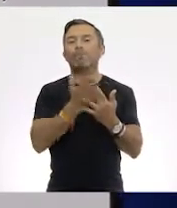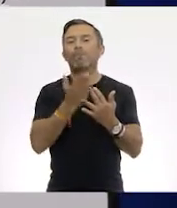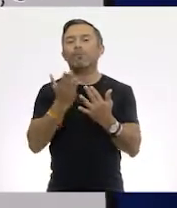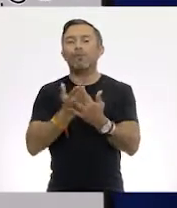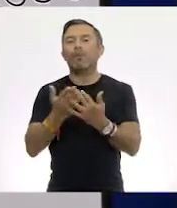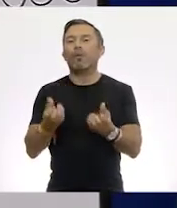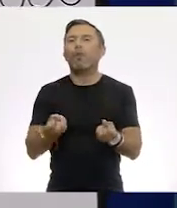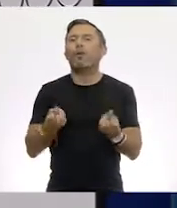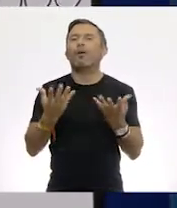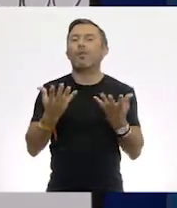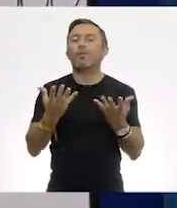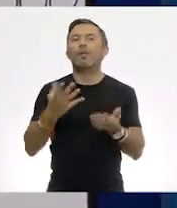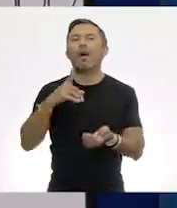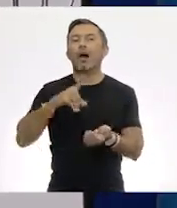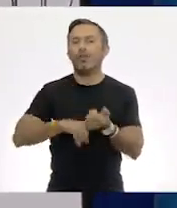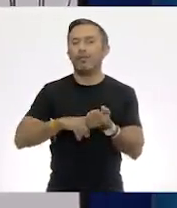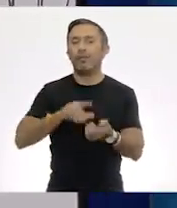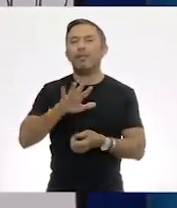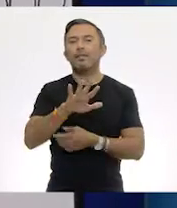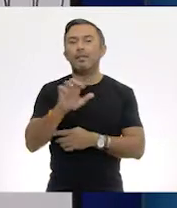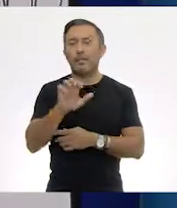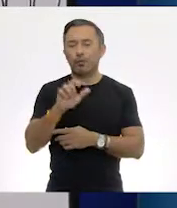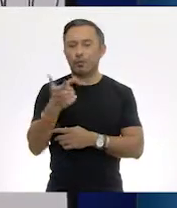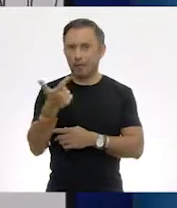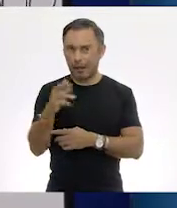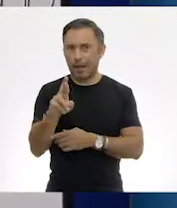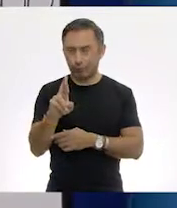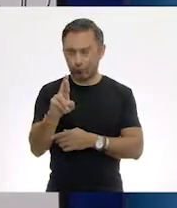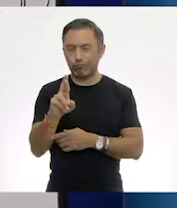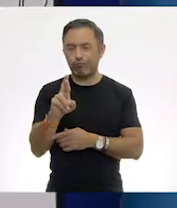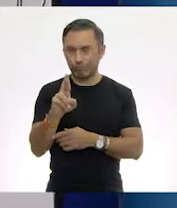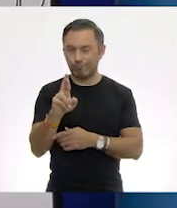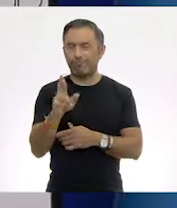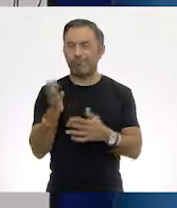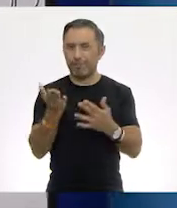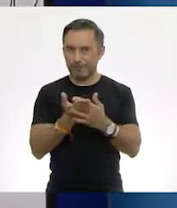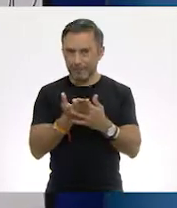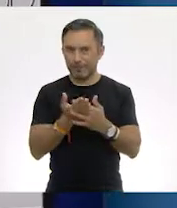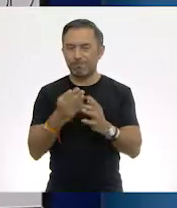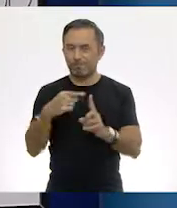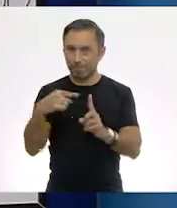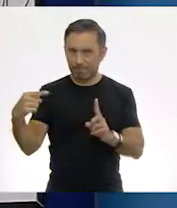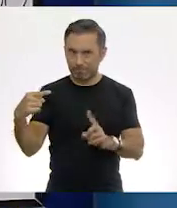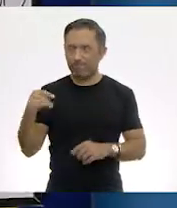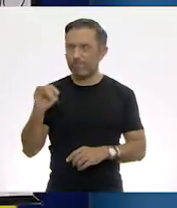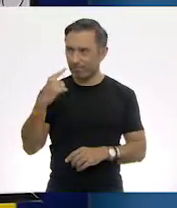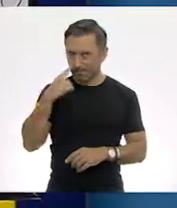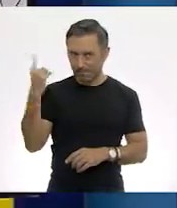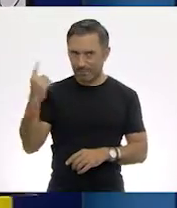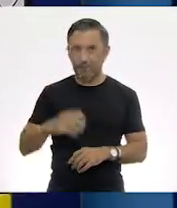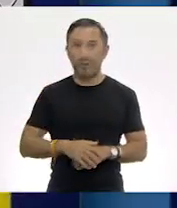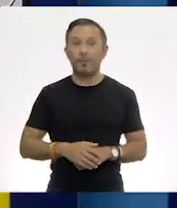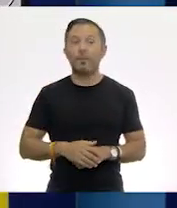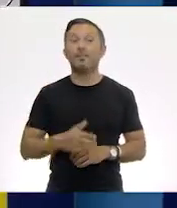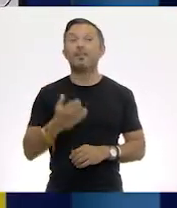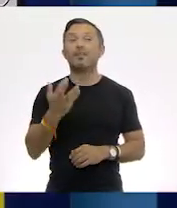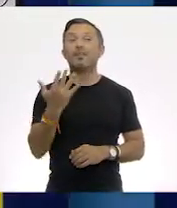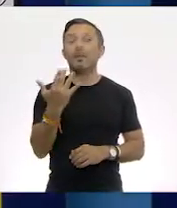Entre 500 gramos. Sí, entre 500. Entonces, 50